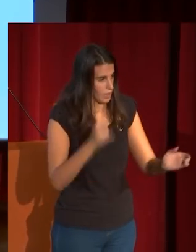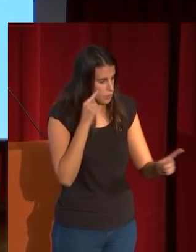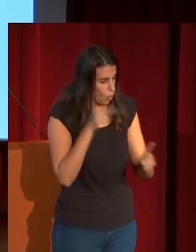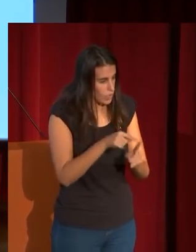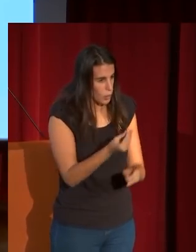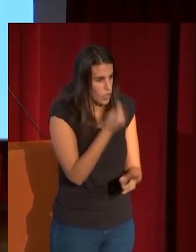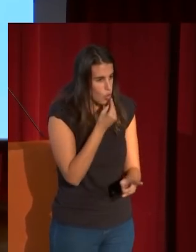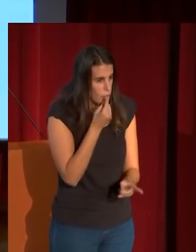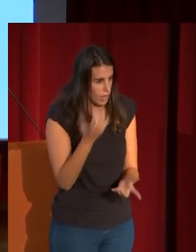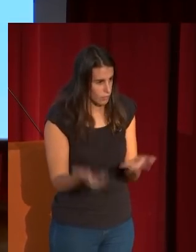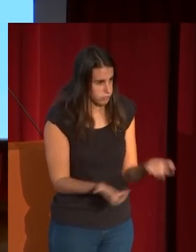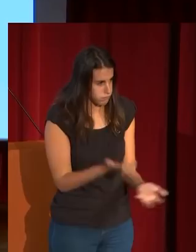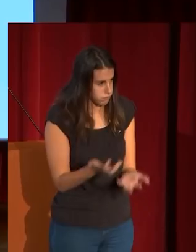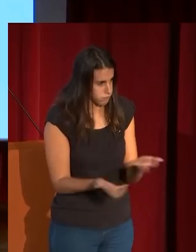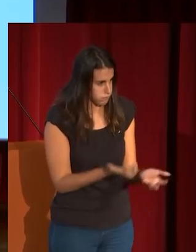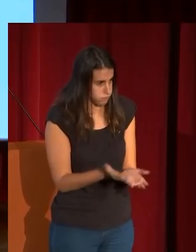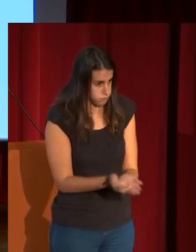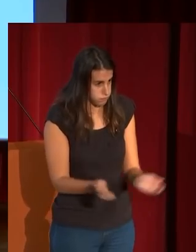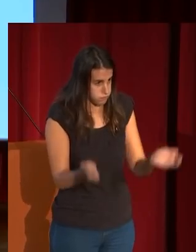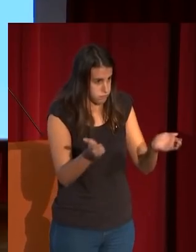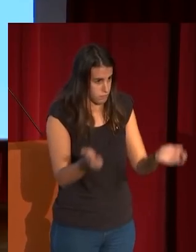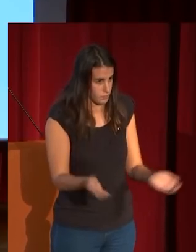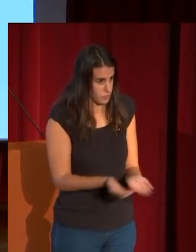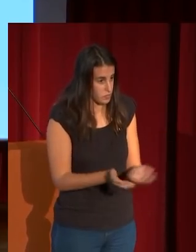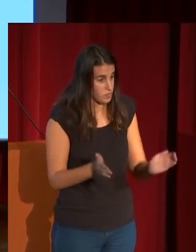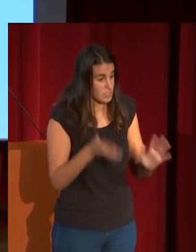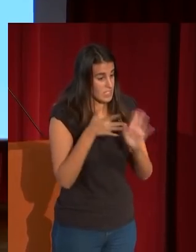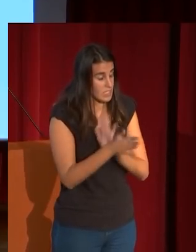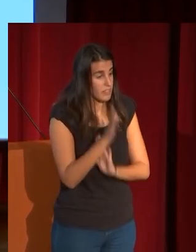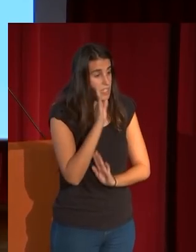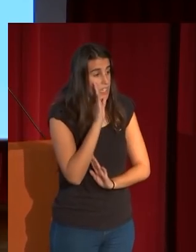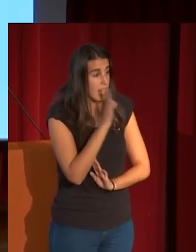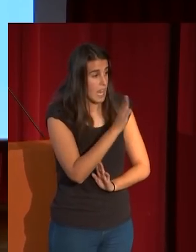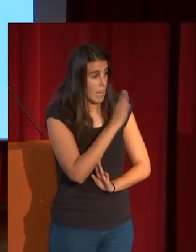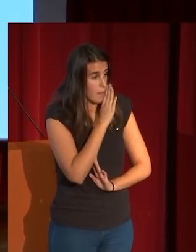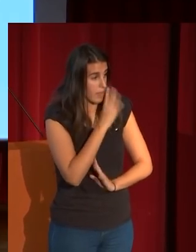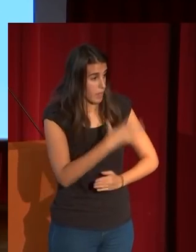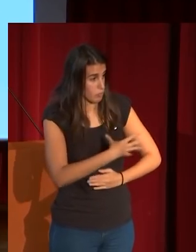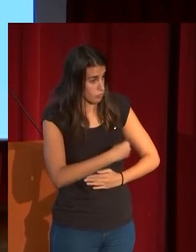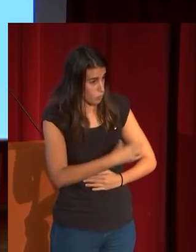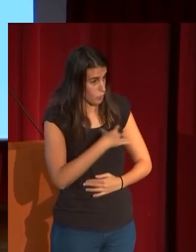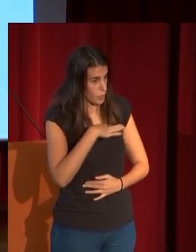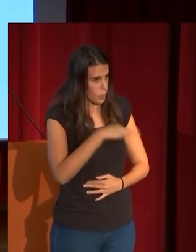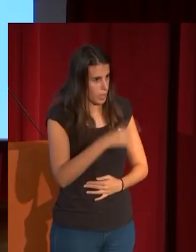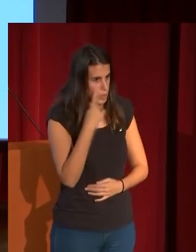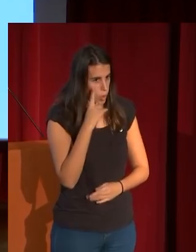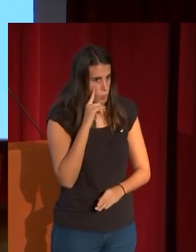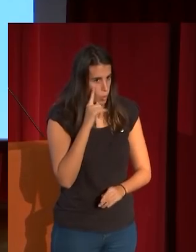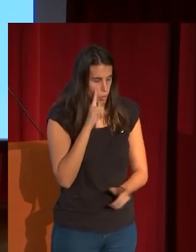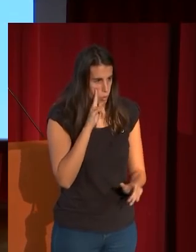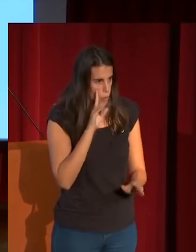que hacen el alto para para que la madre de mamar al hijo pero al mismo tiempo están en guardia y esa